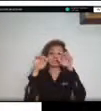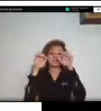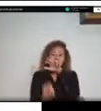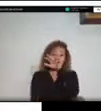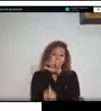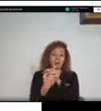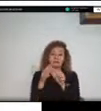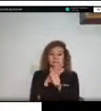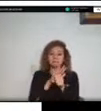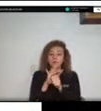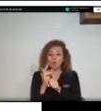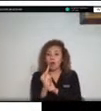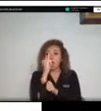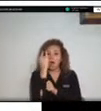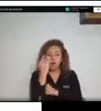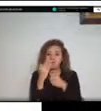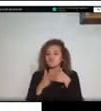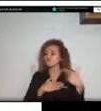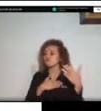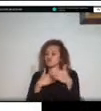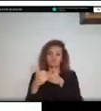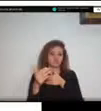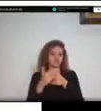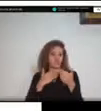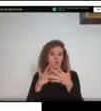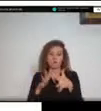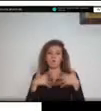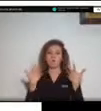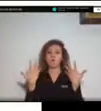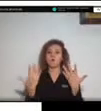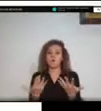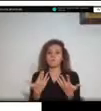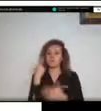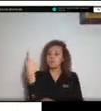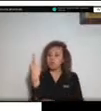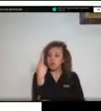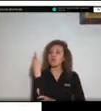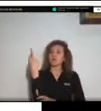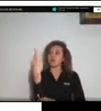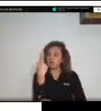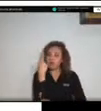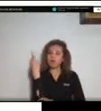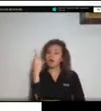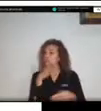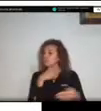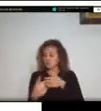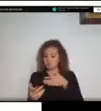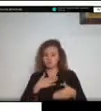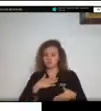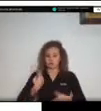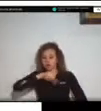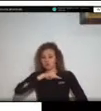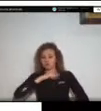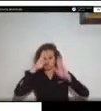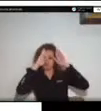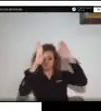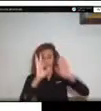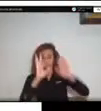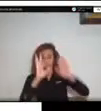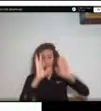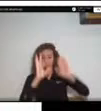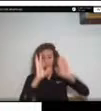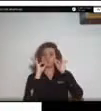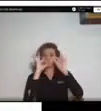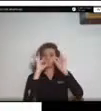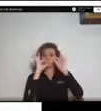recurrencia de estos eventos podamos estar debidamente preparados entonces ya pasando del esquema